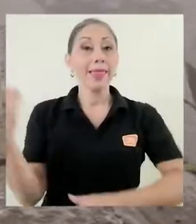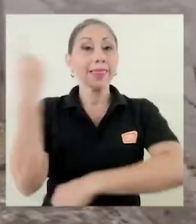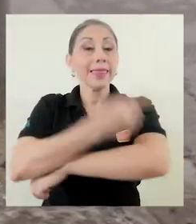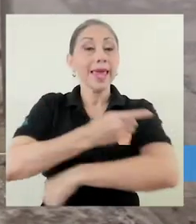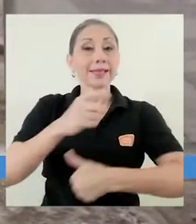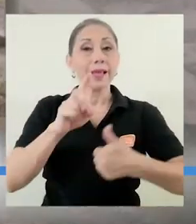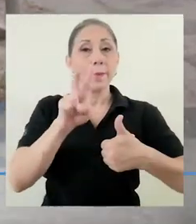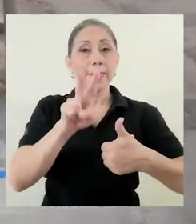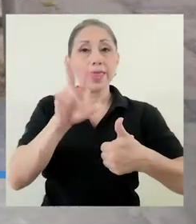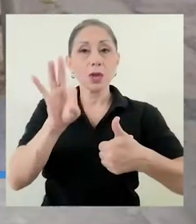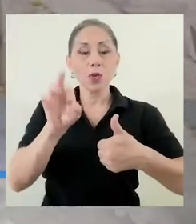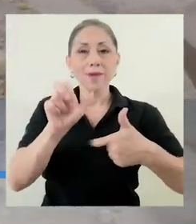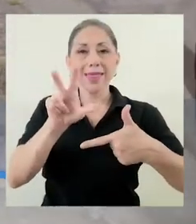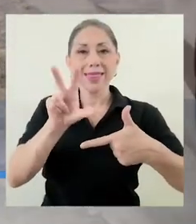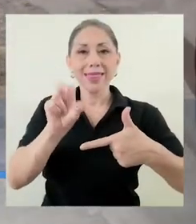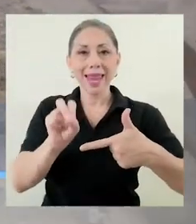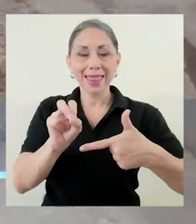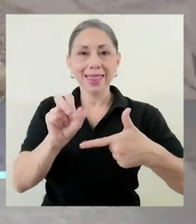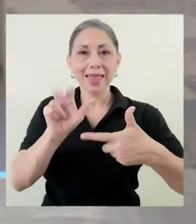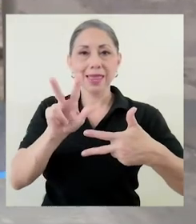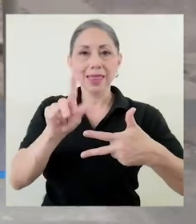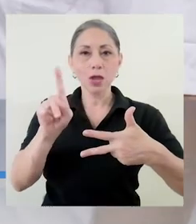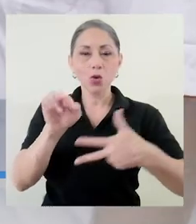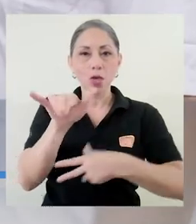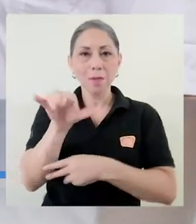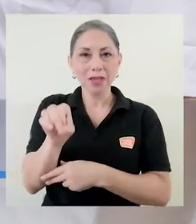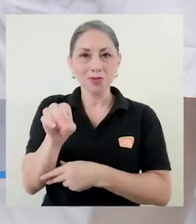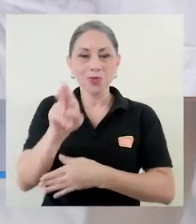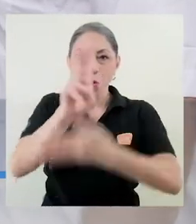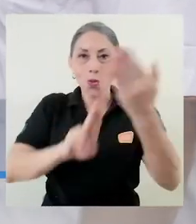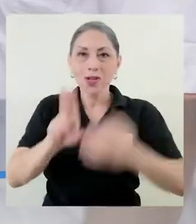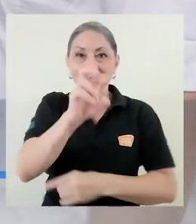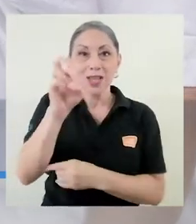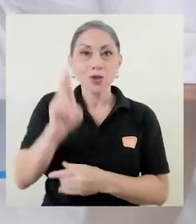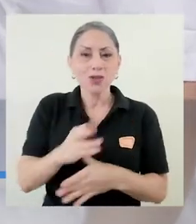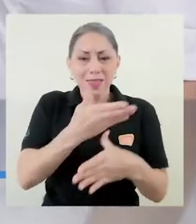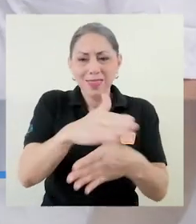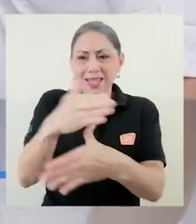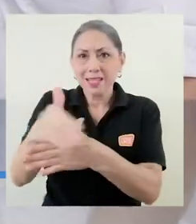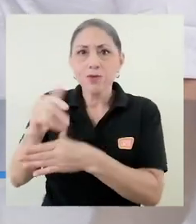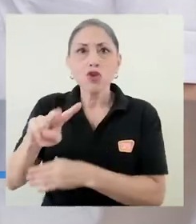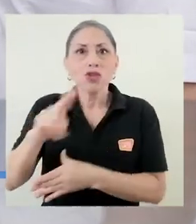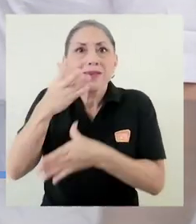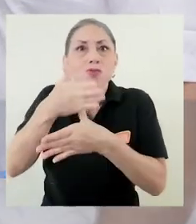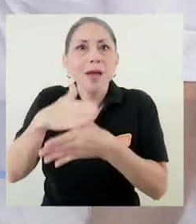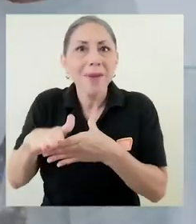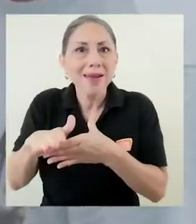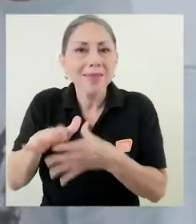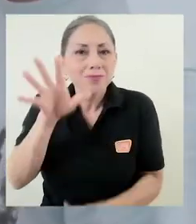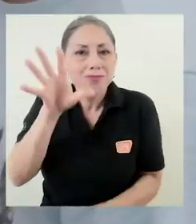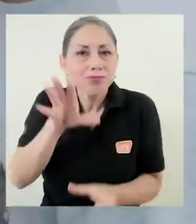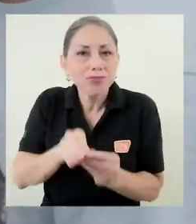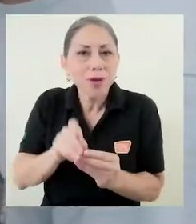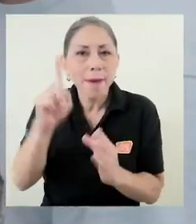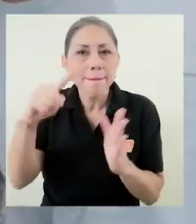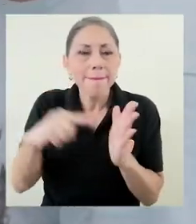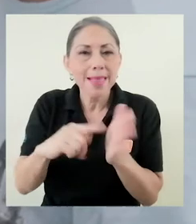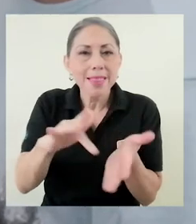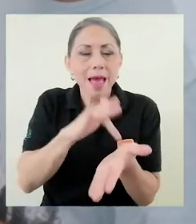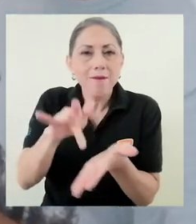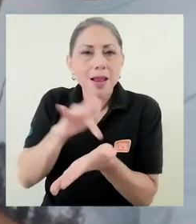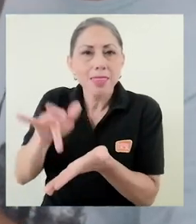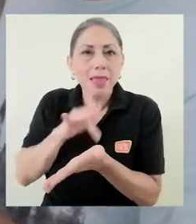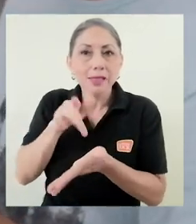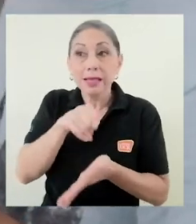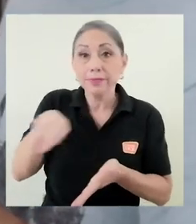durante los días 29 30 y 31 de mayo la universidad de costa rica distribuyó un segundo lote de mil tabletas